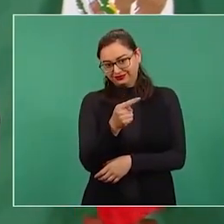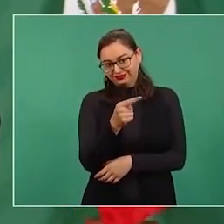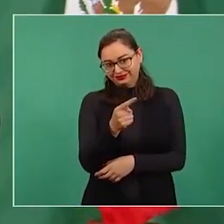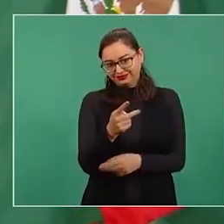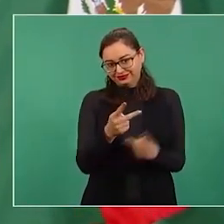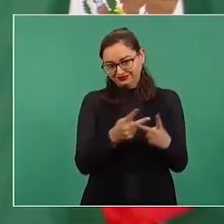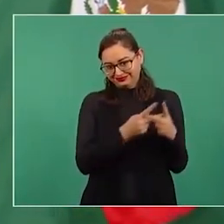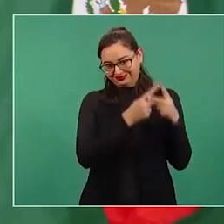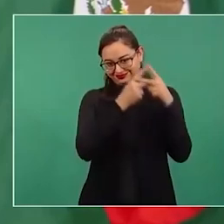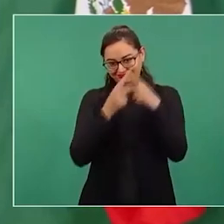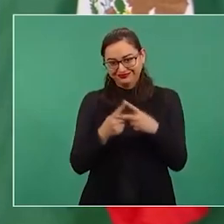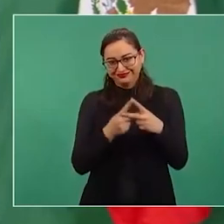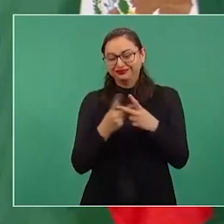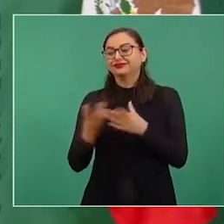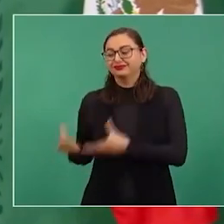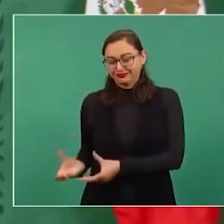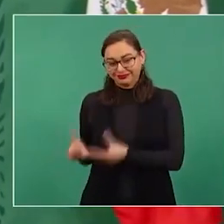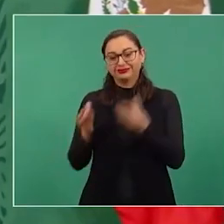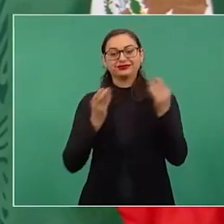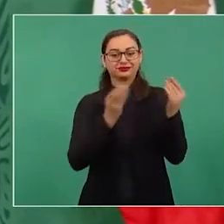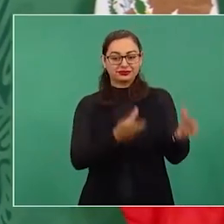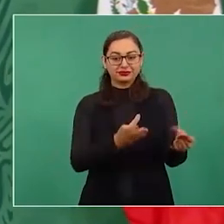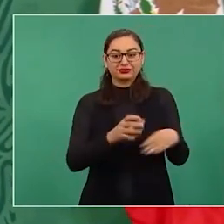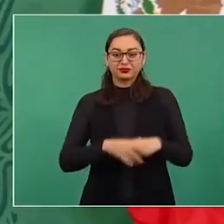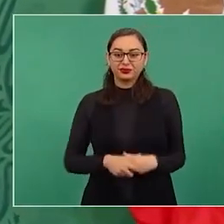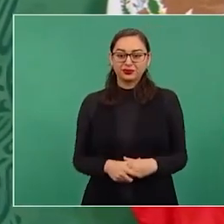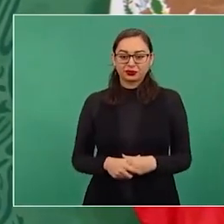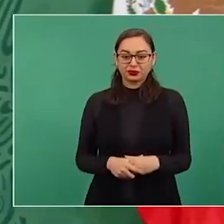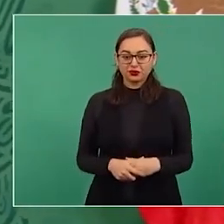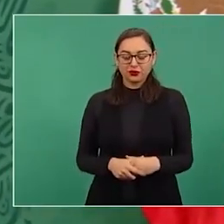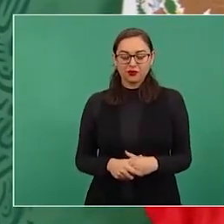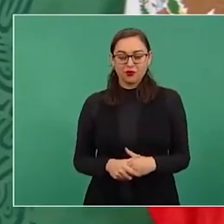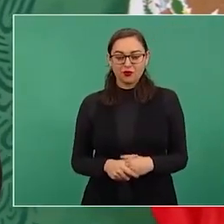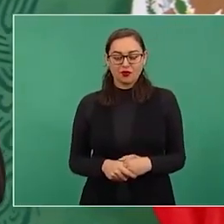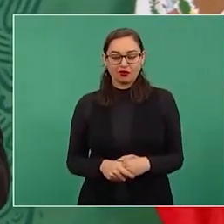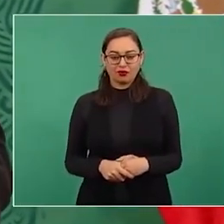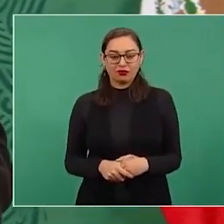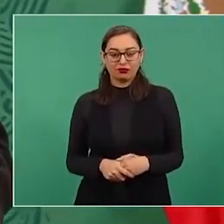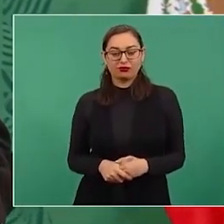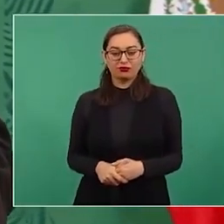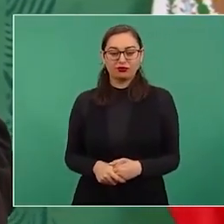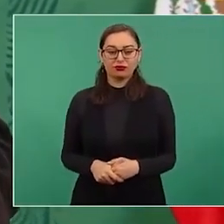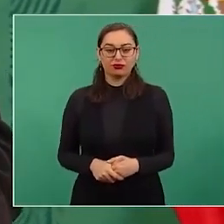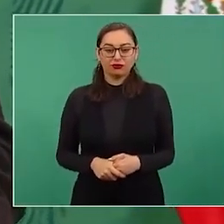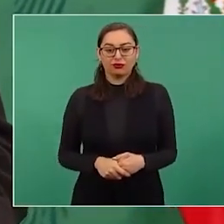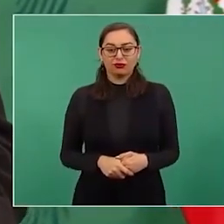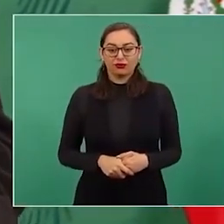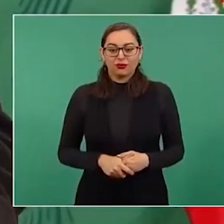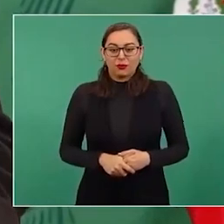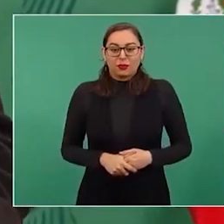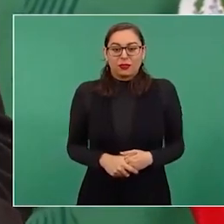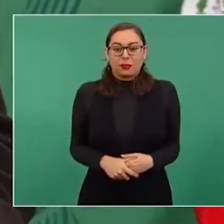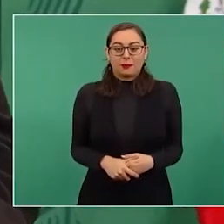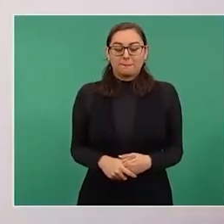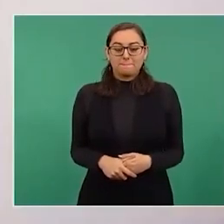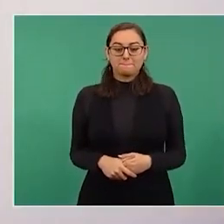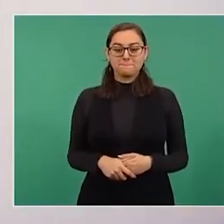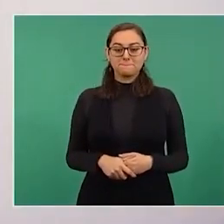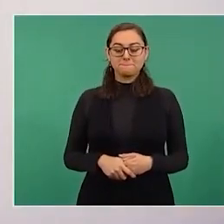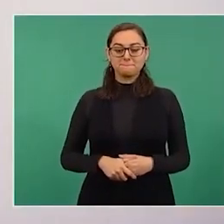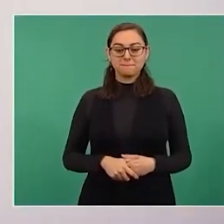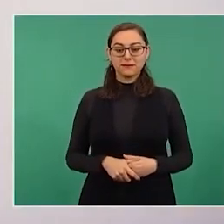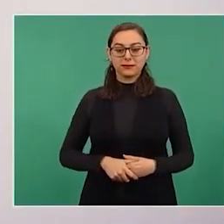cómo la gente iba a pensar que yo no estaba